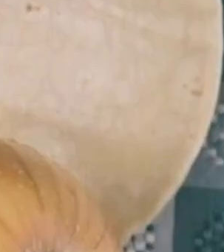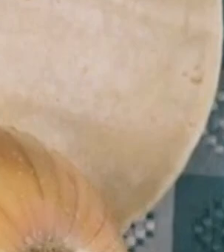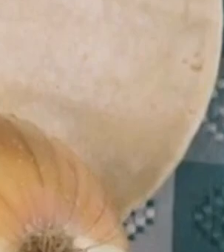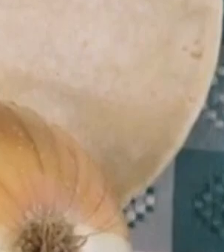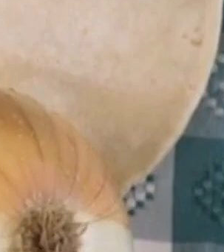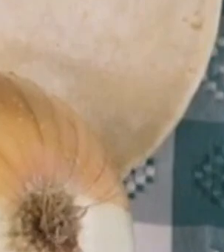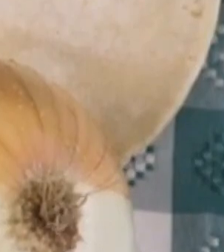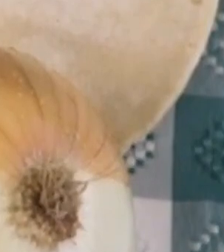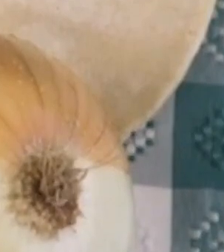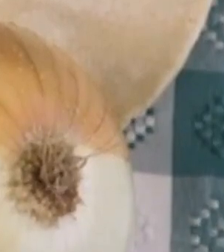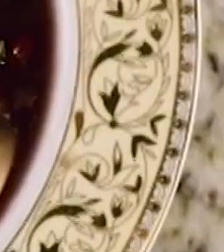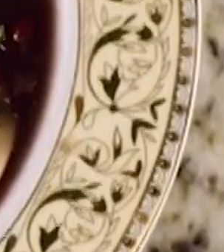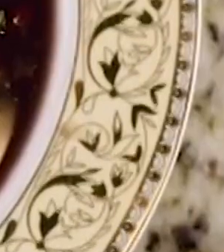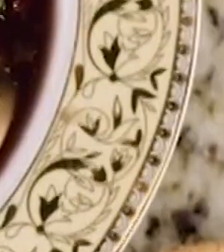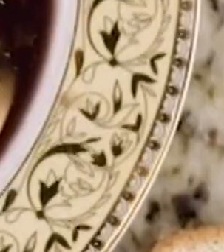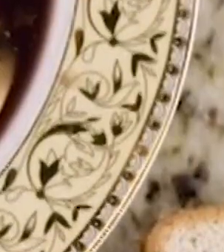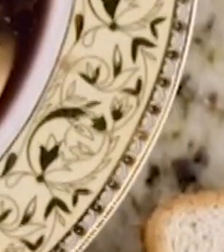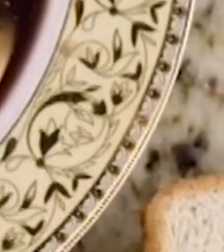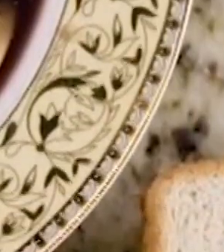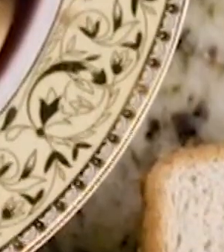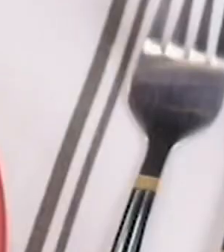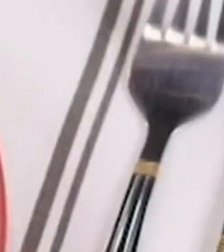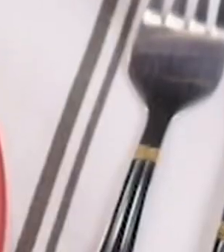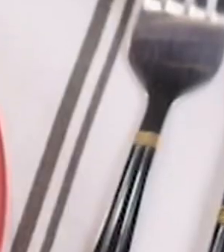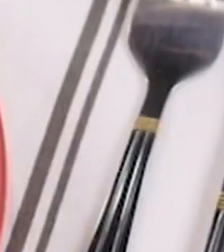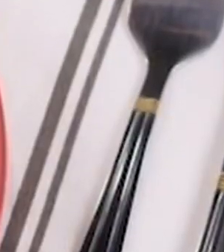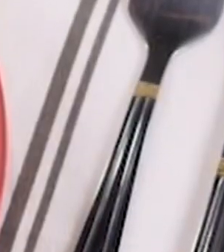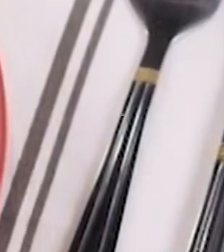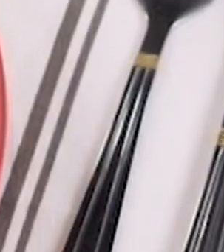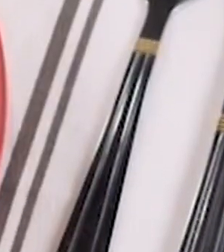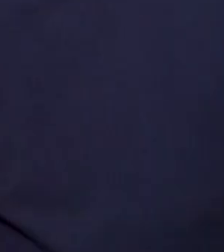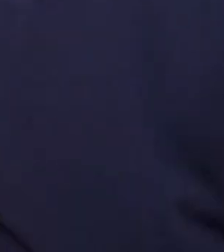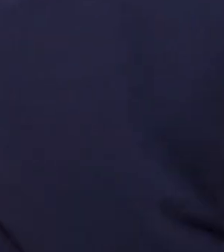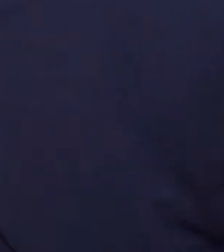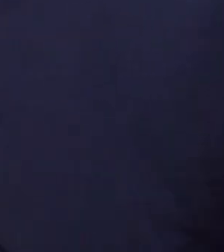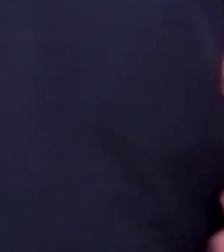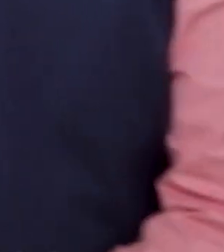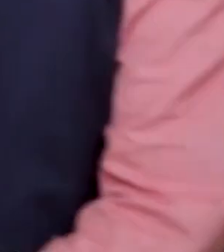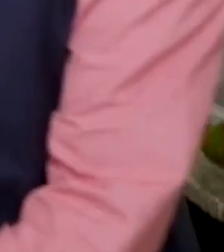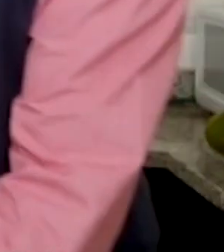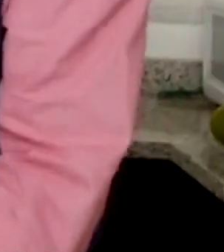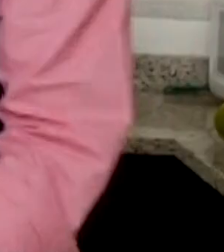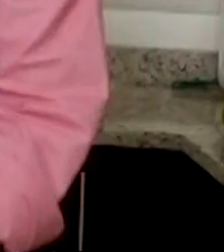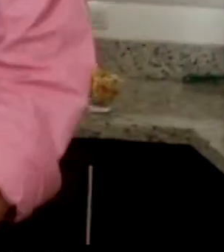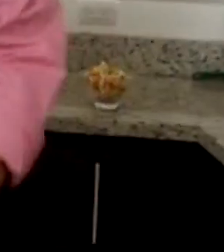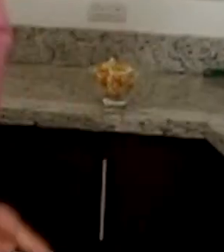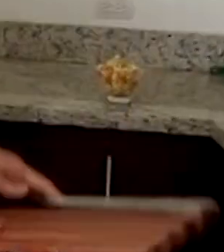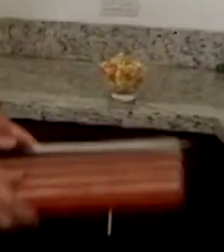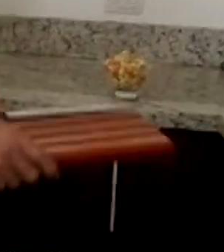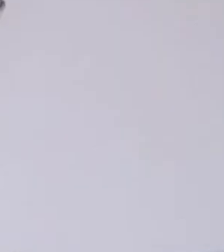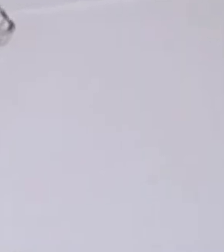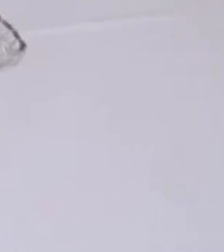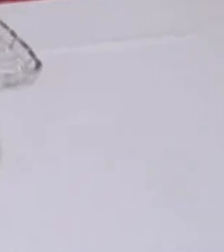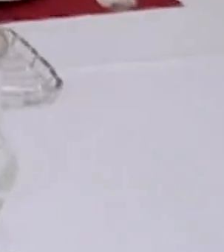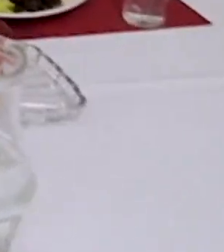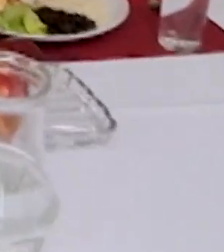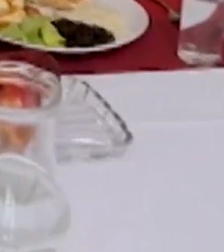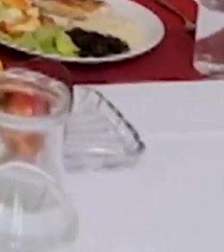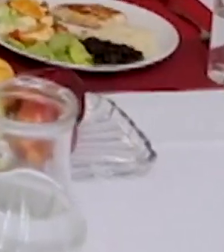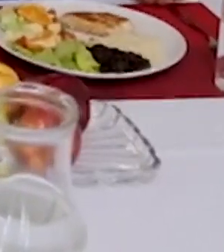los picadillos las sopas arroz y frijoles es hora de regresar a lo bueno